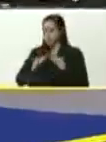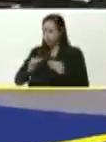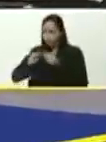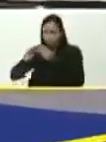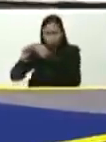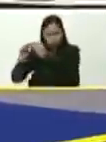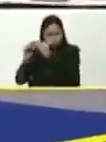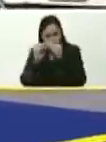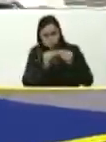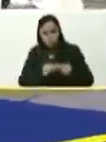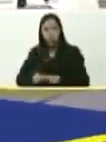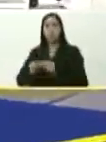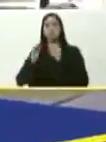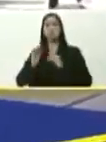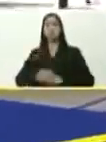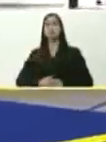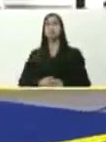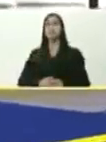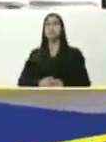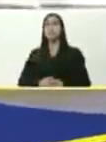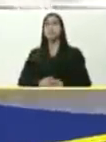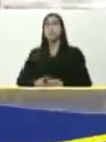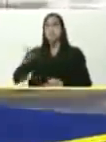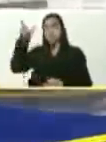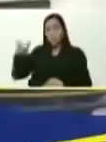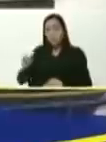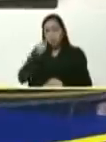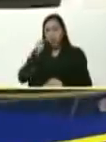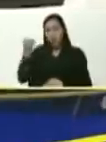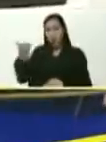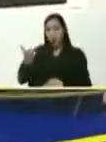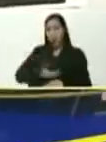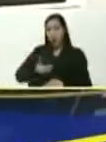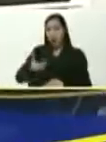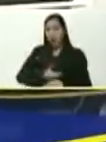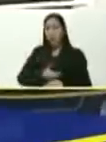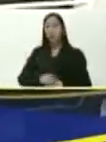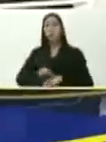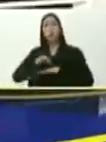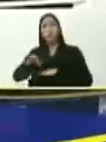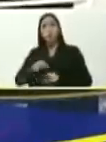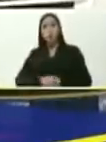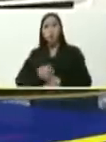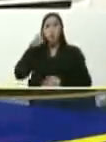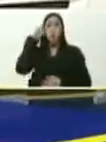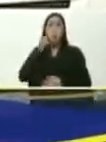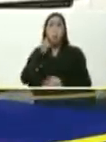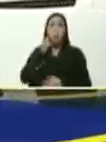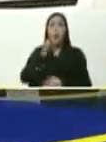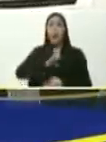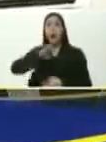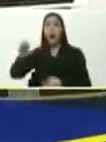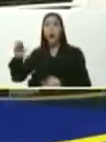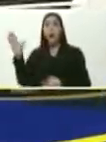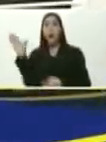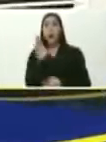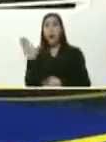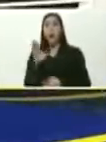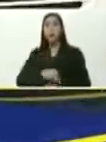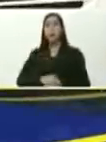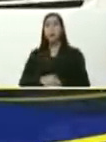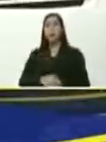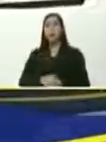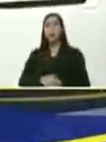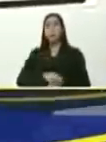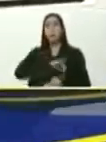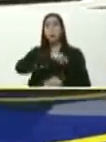tenemos, al alcalde, del municipio Sucre, en el este de Caracas, José